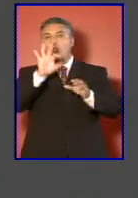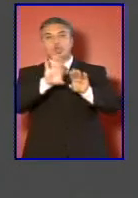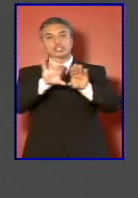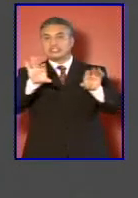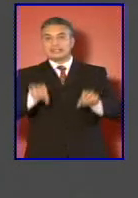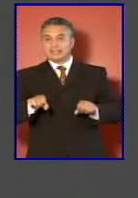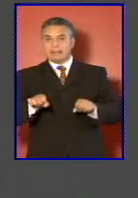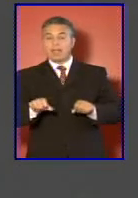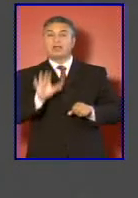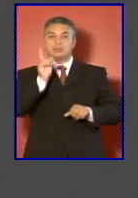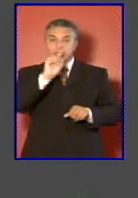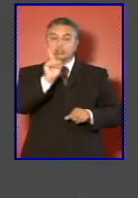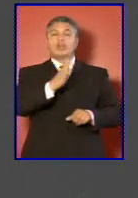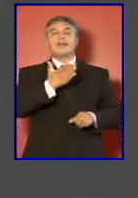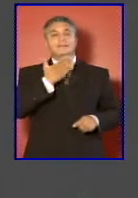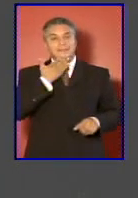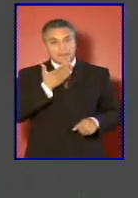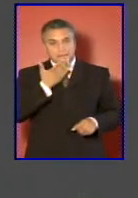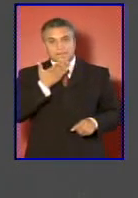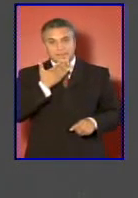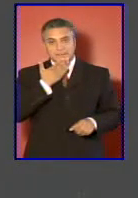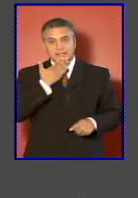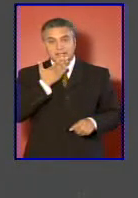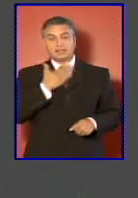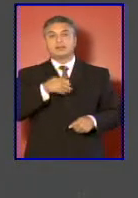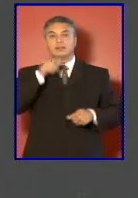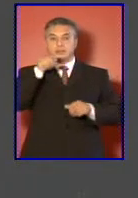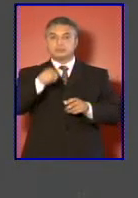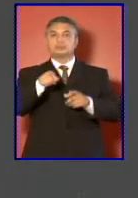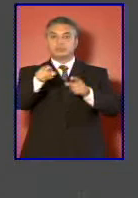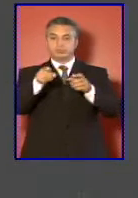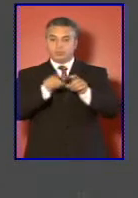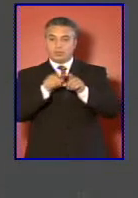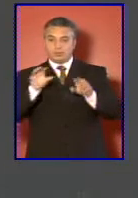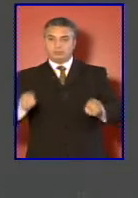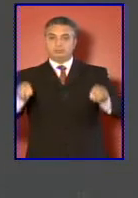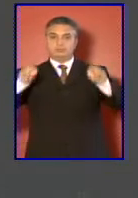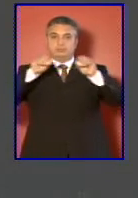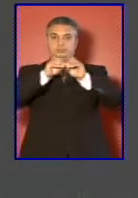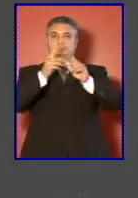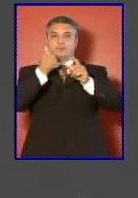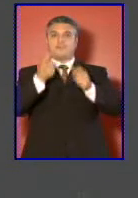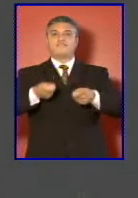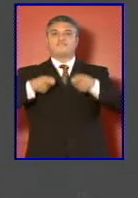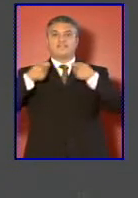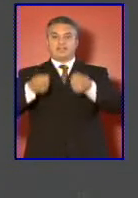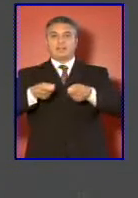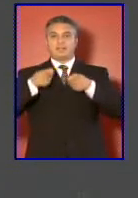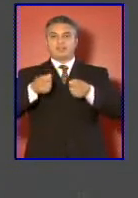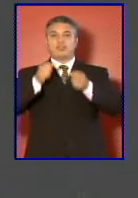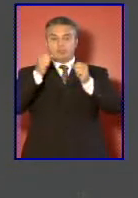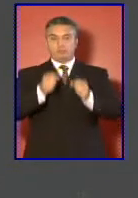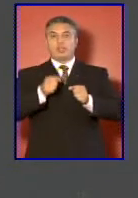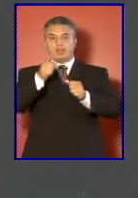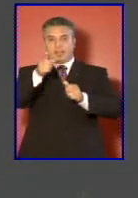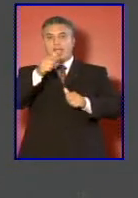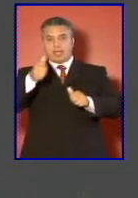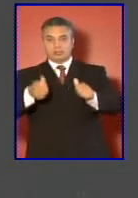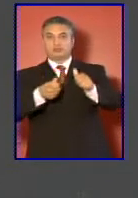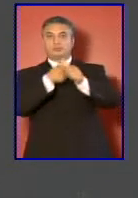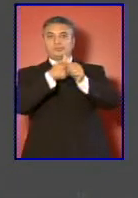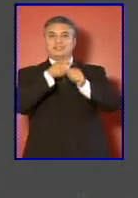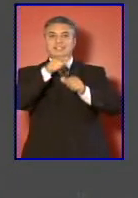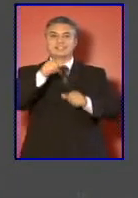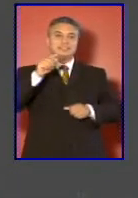sino también el complemento de financiamiento para asumir el delta